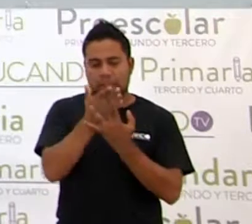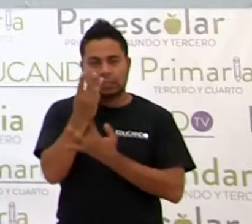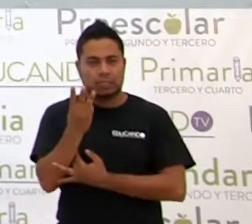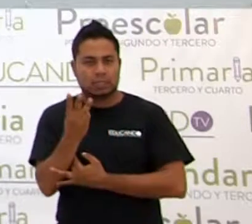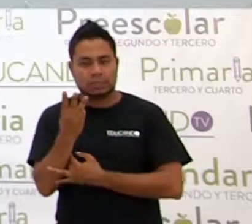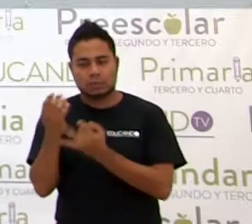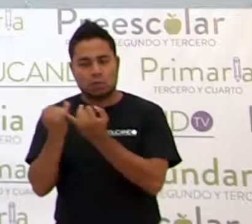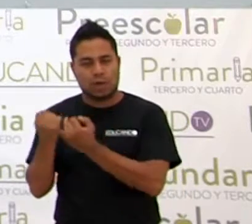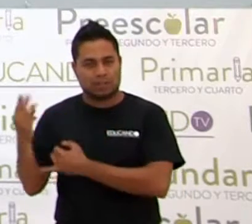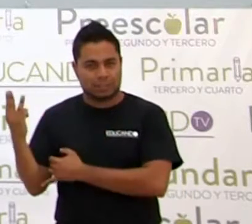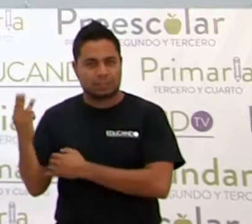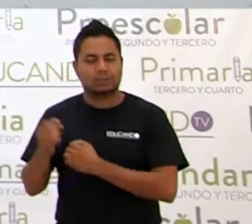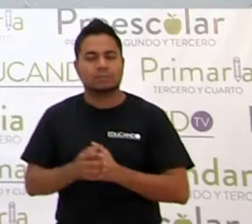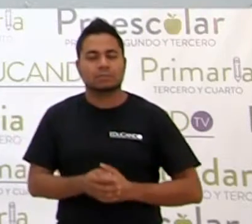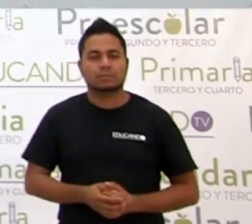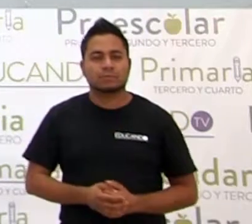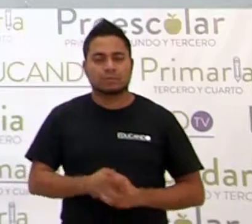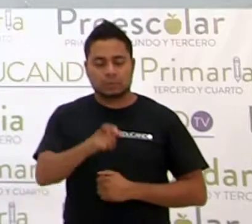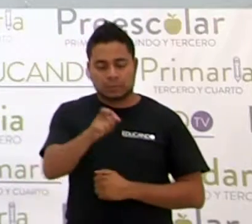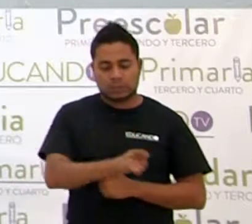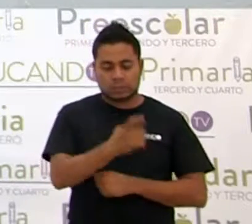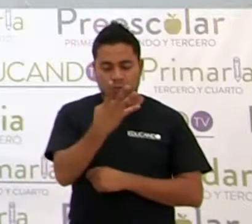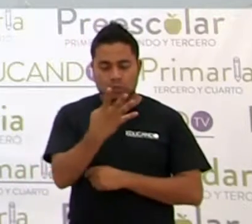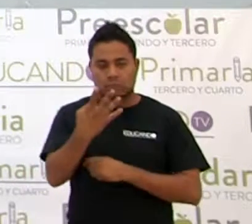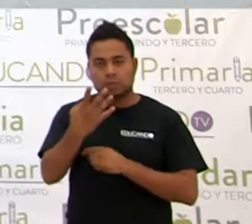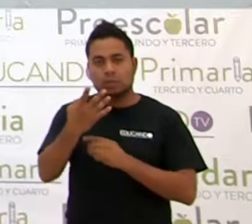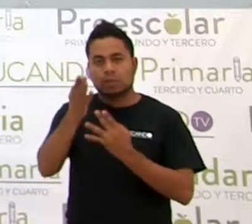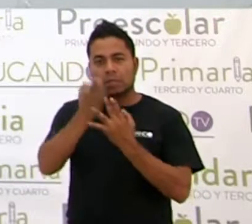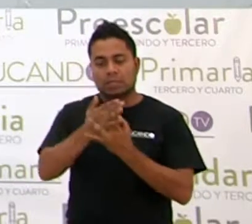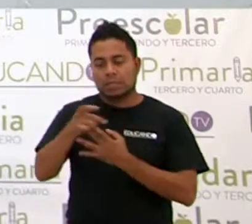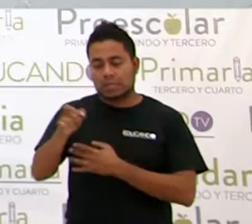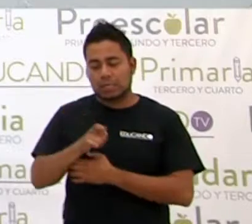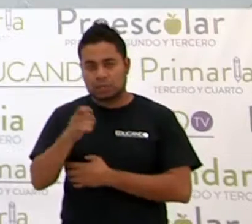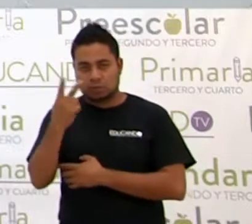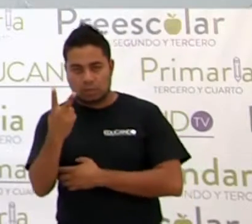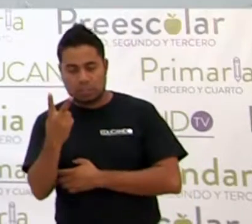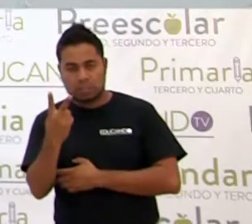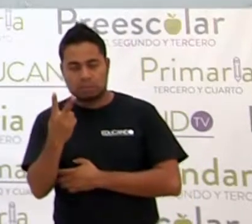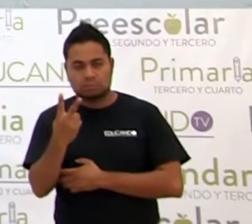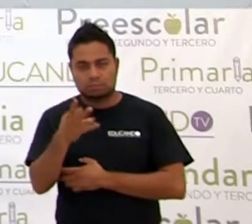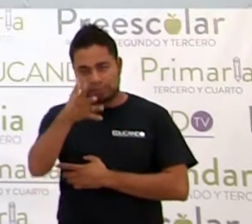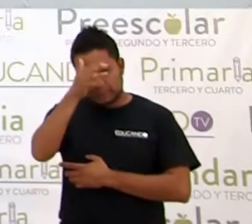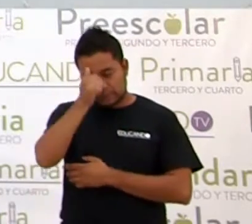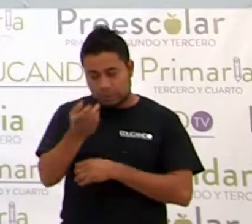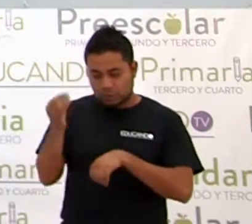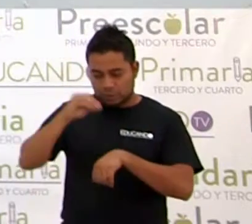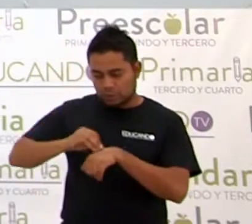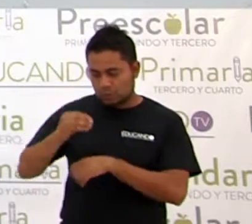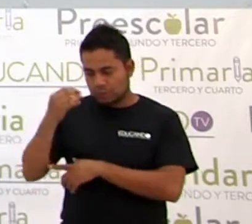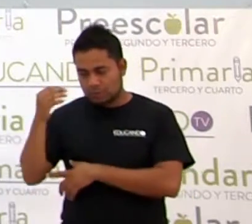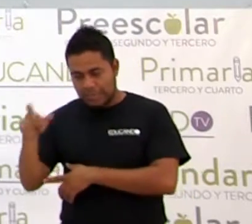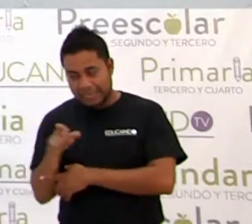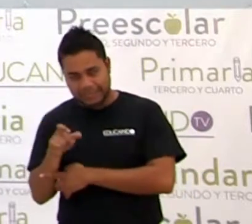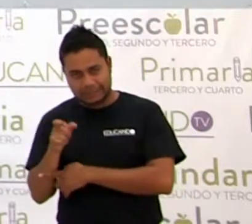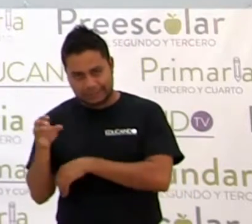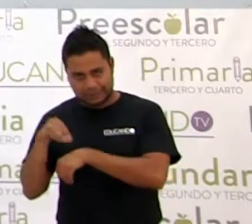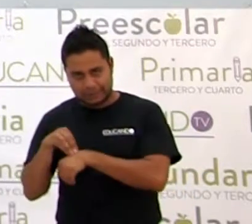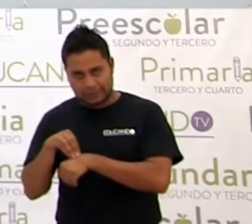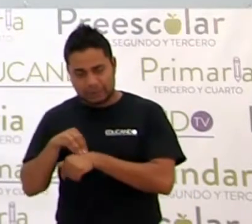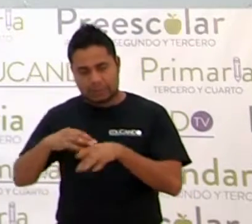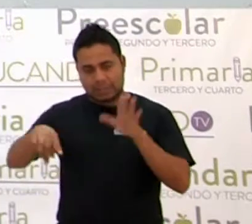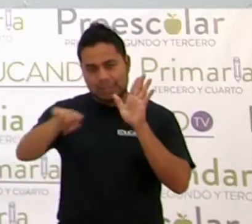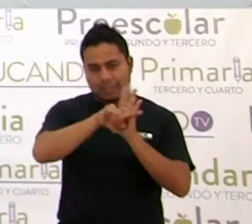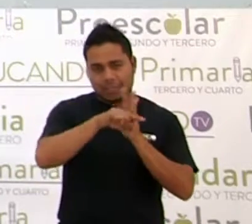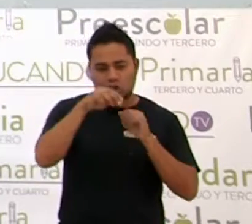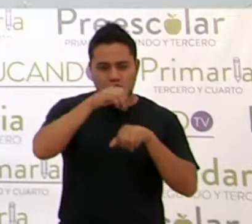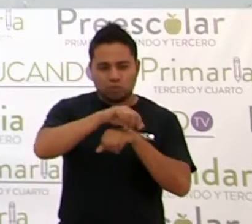3. x cuarta entre x cuadrada, ponemos la x y se restan